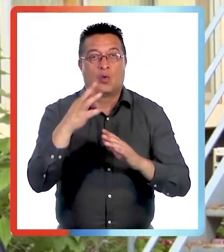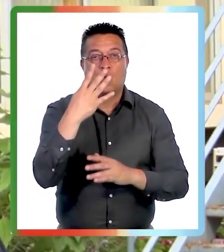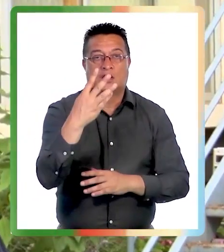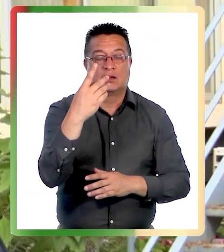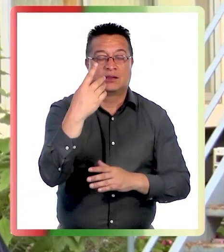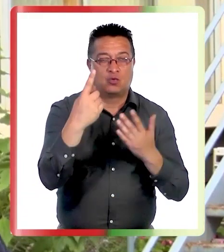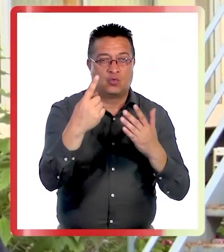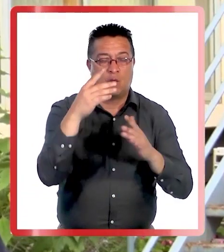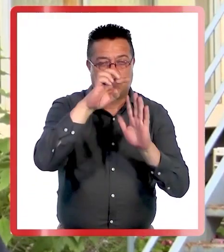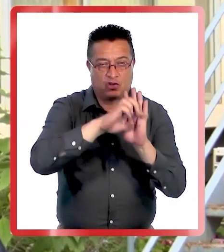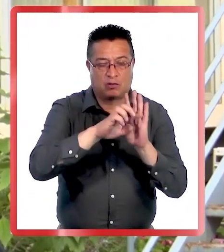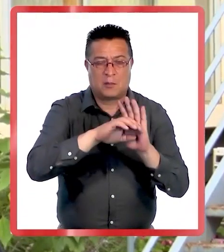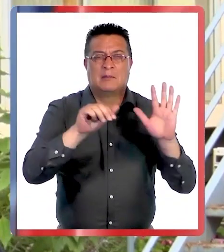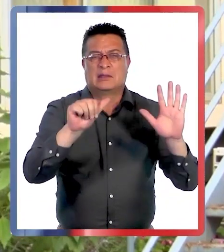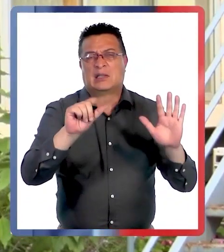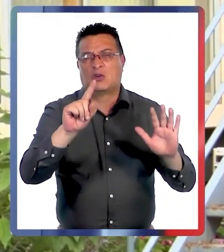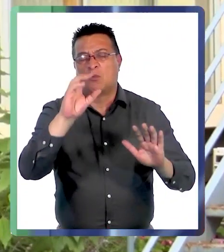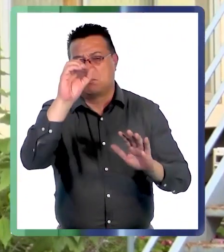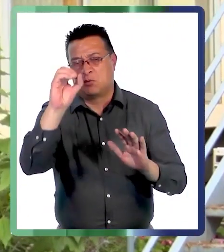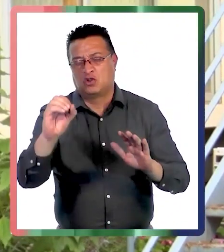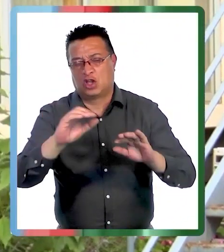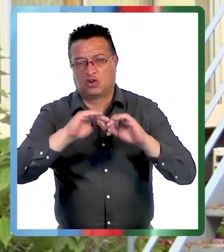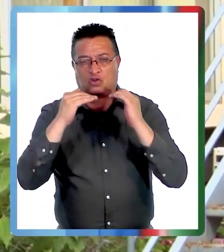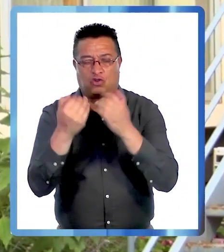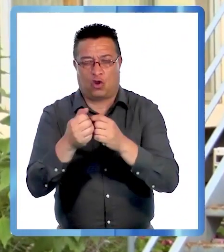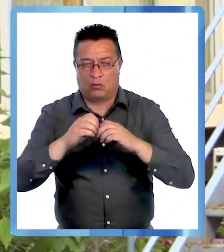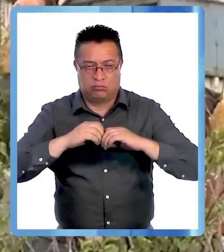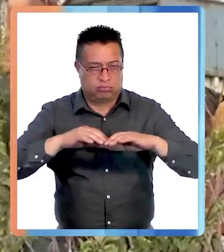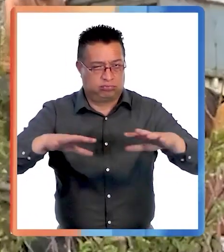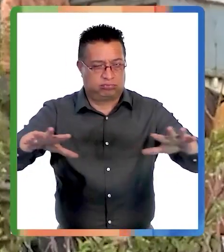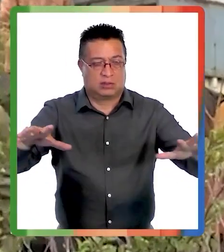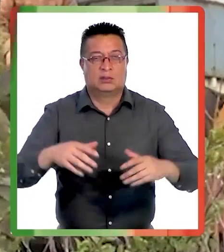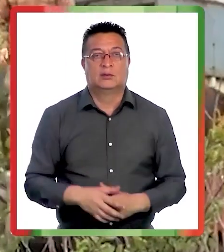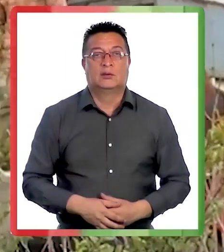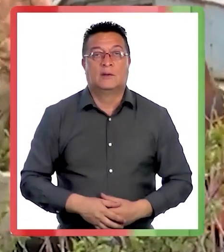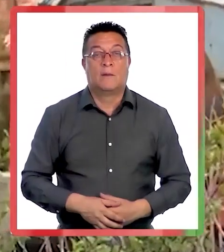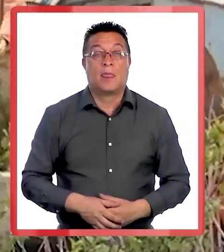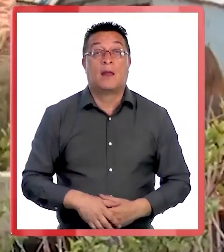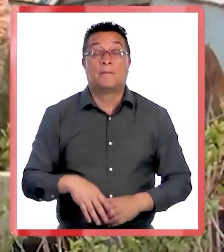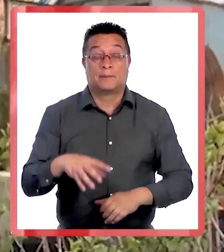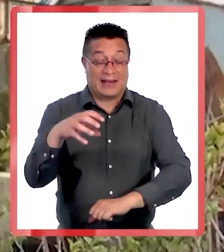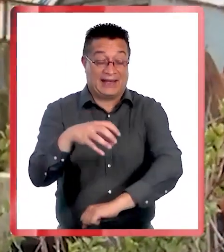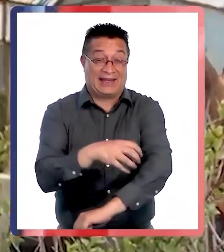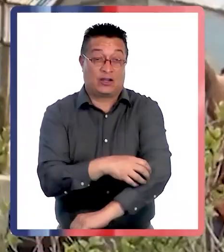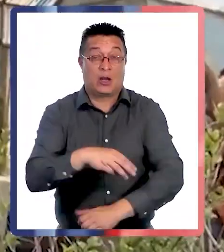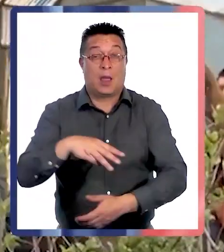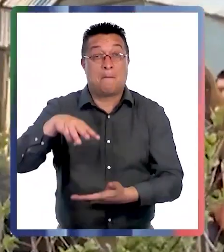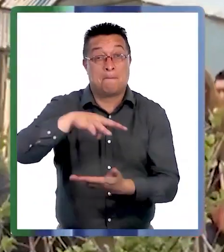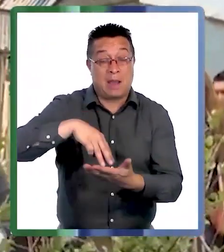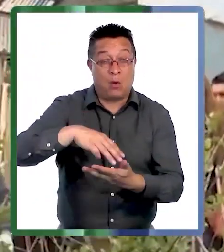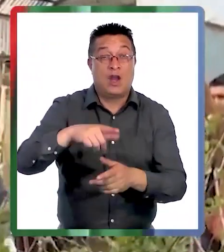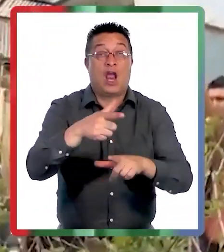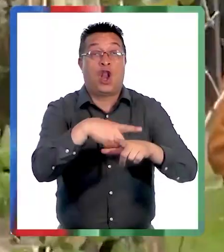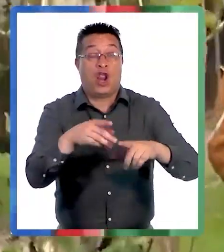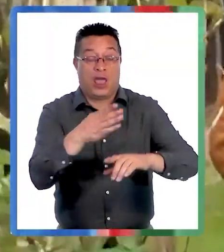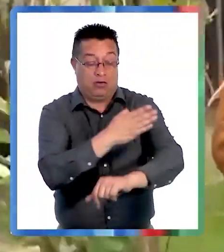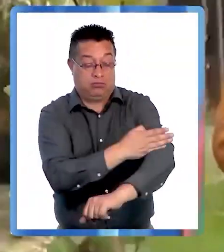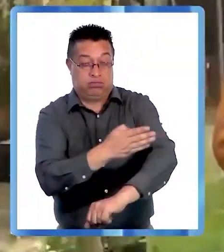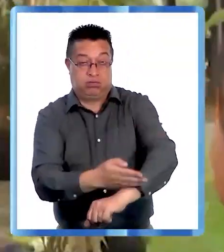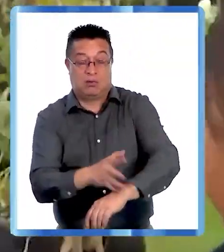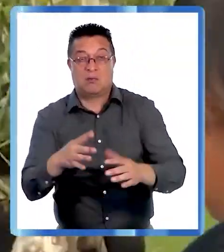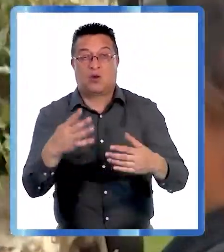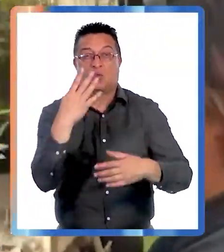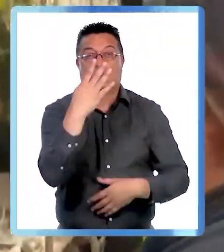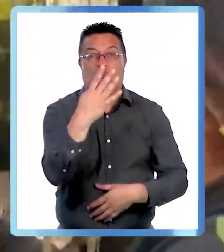aproximadamente el 61% del total de cobertura que vamos a tener. Entre las regiones de Maule y Los Lagos se adjudicaron